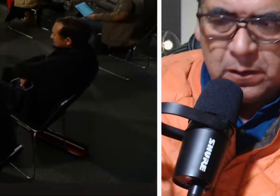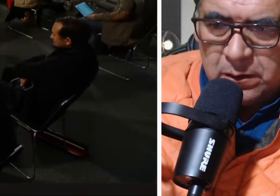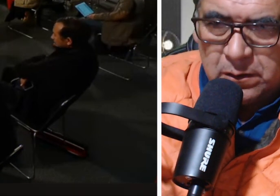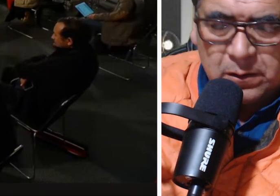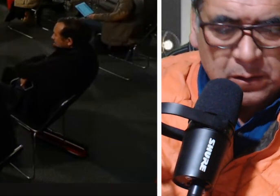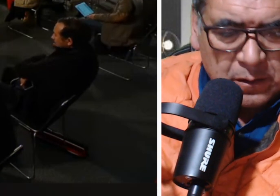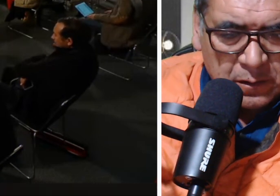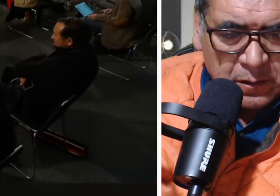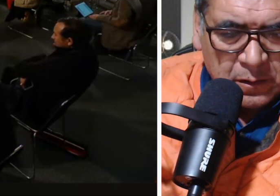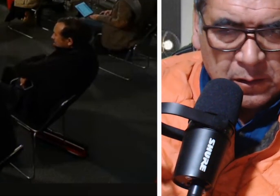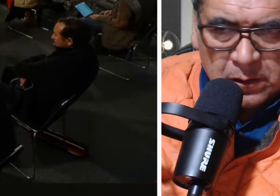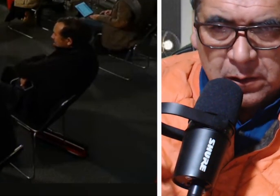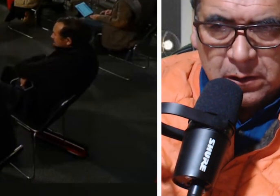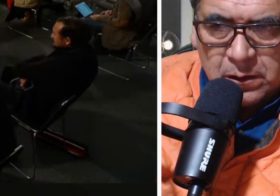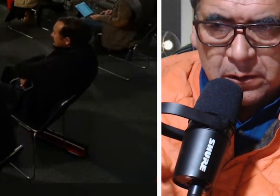No.